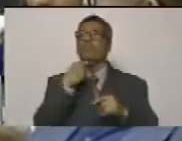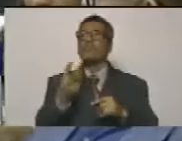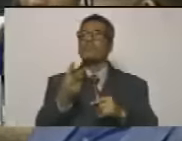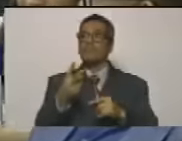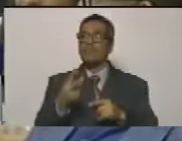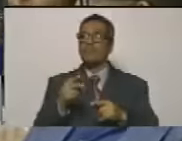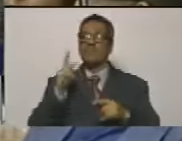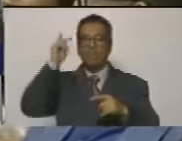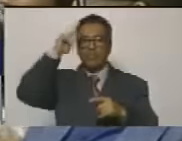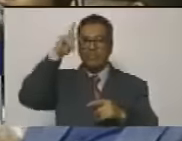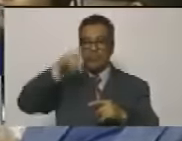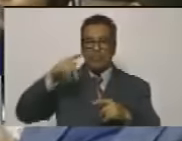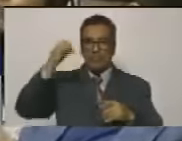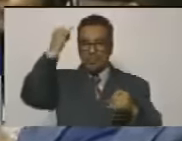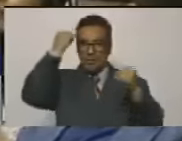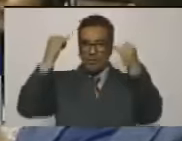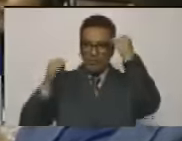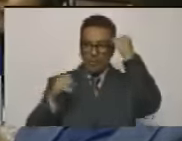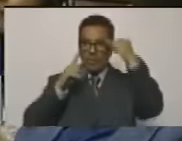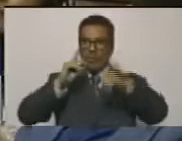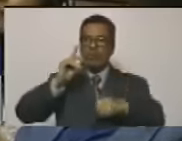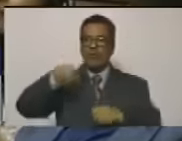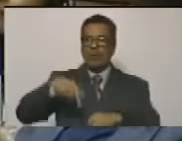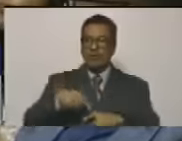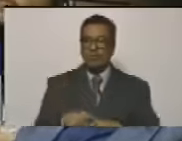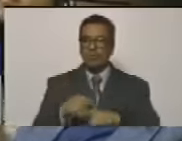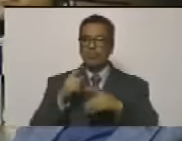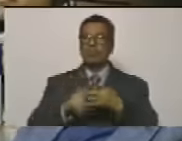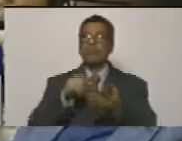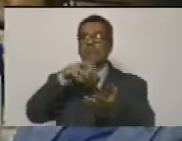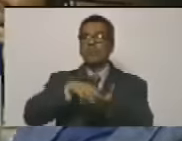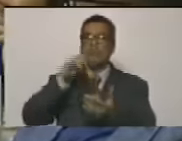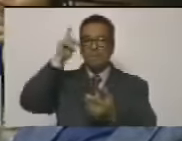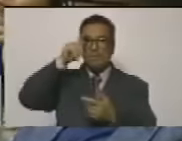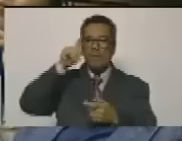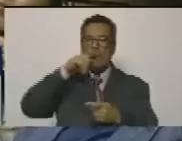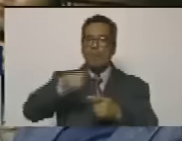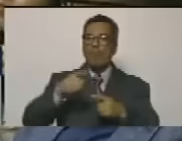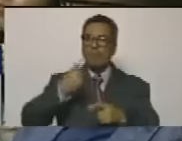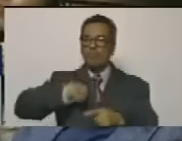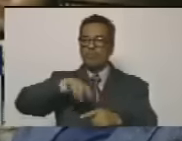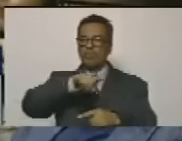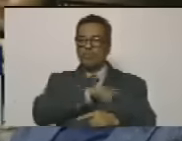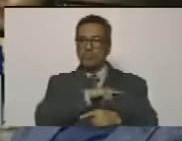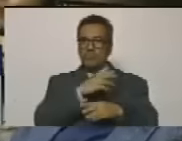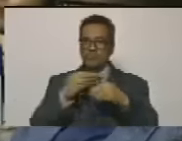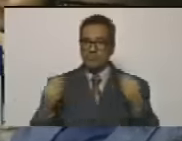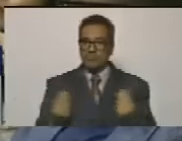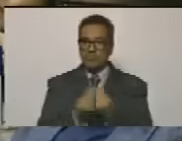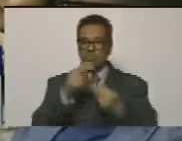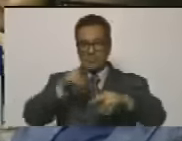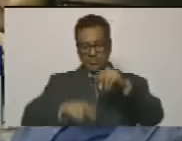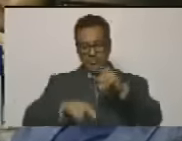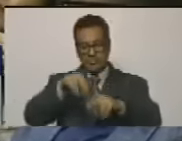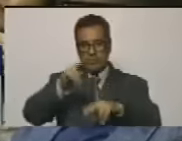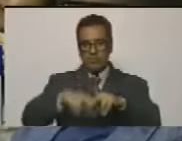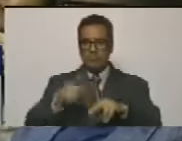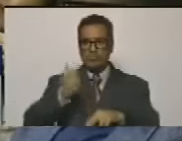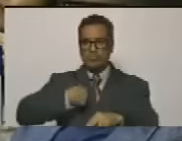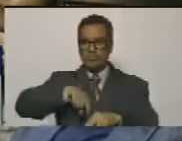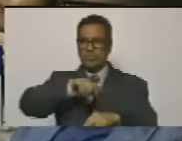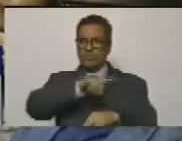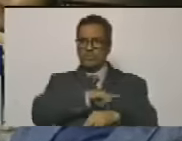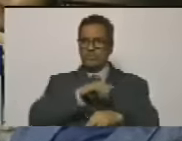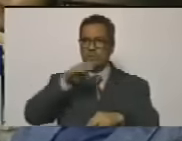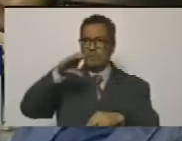con su doctrina, con su filosofía, también fuera de las aulas de clase lo hacían con nosotros quienes nos estaban formando. Para nosotros